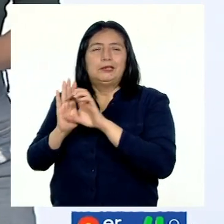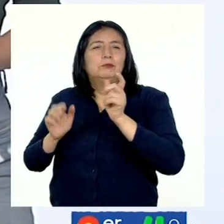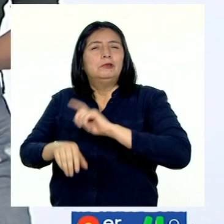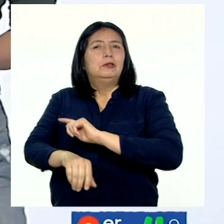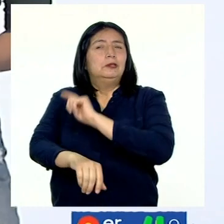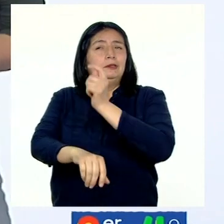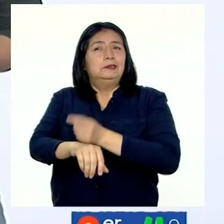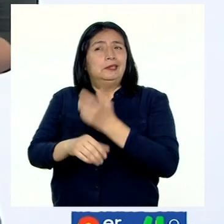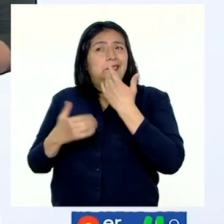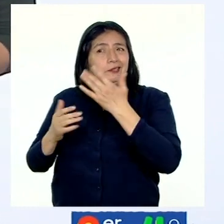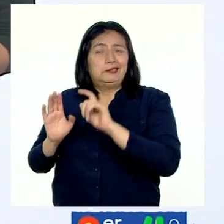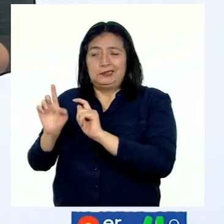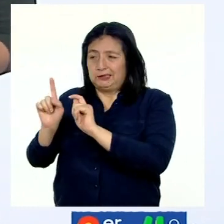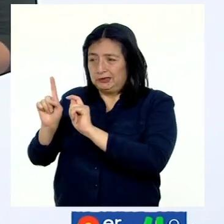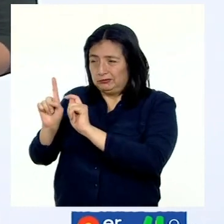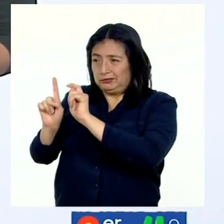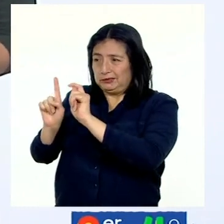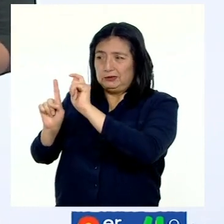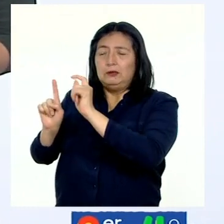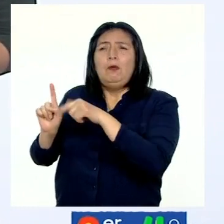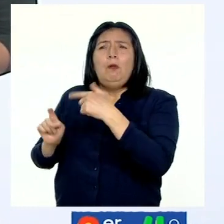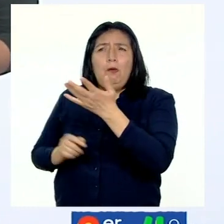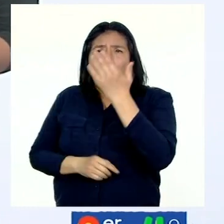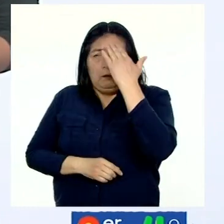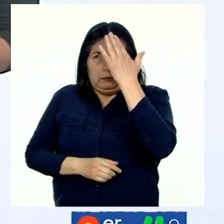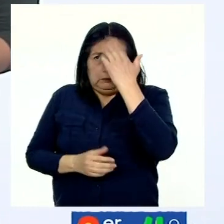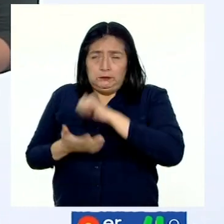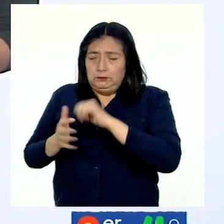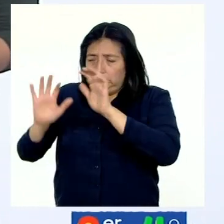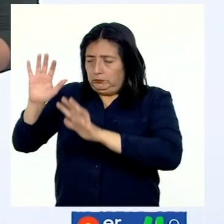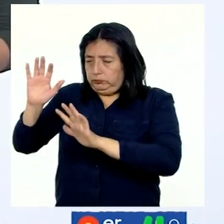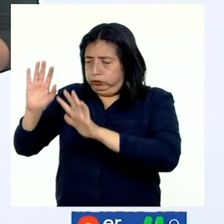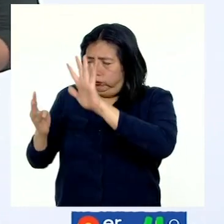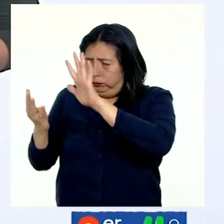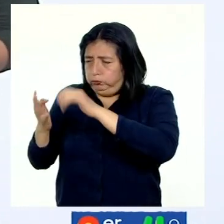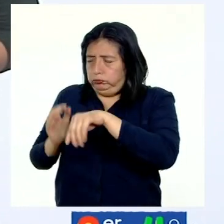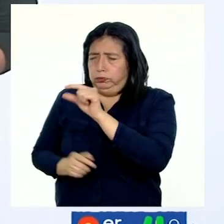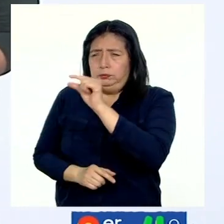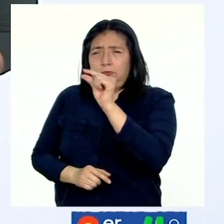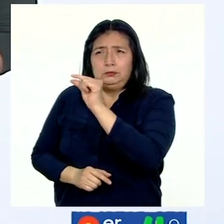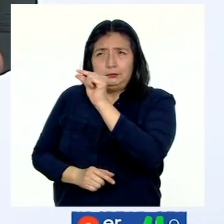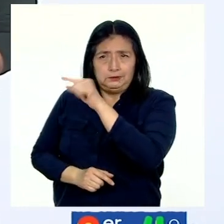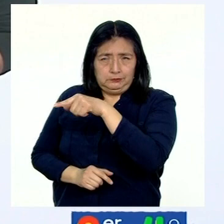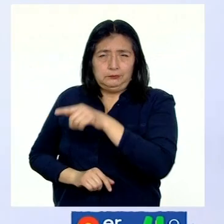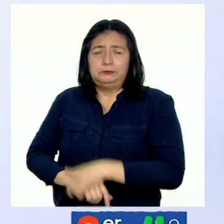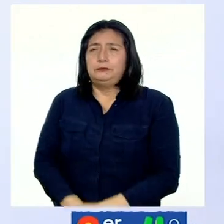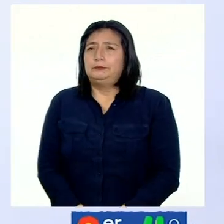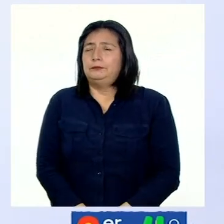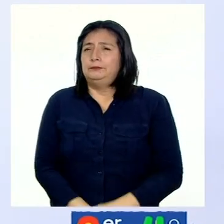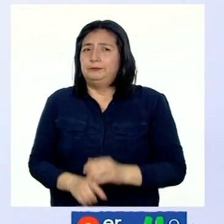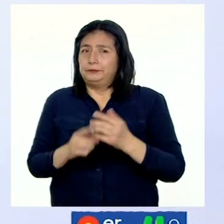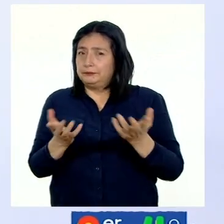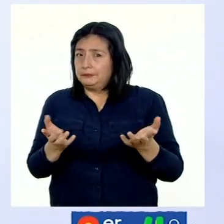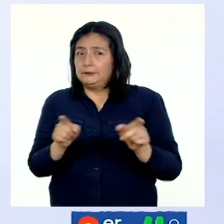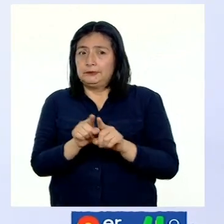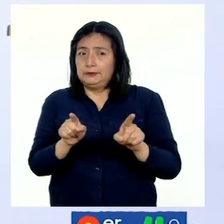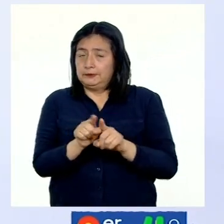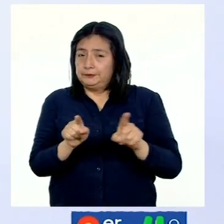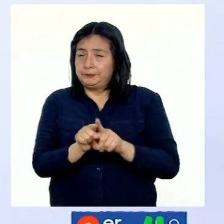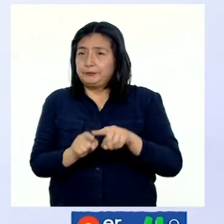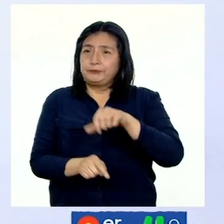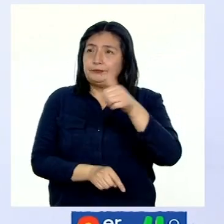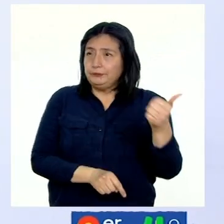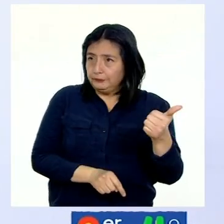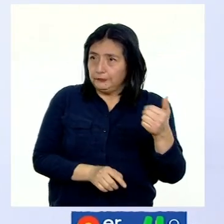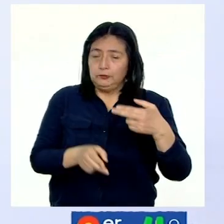termómetro, podemos saber que su temperatura promedio es de 19 grados centígrados. Tenemos también al